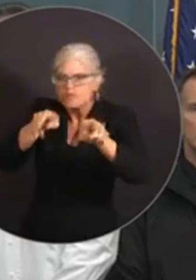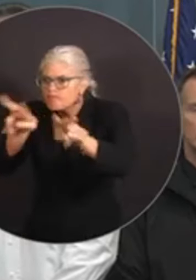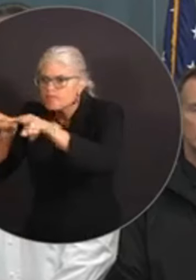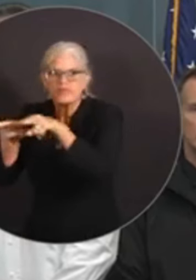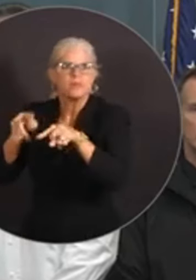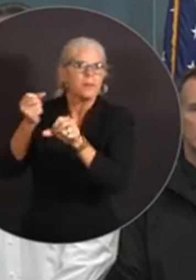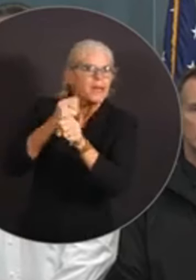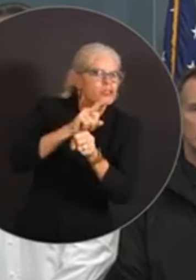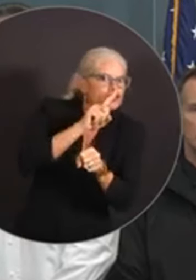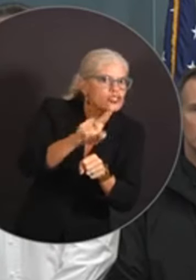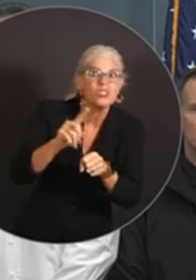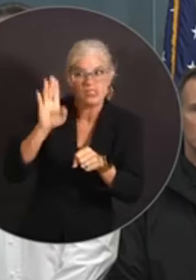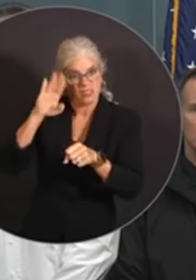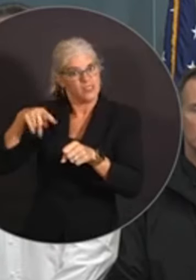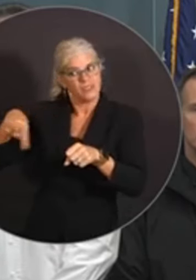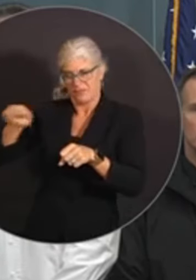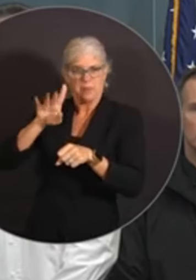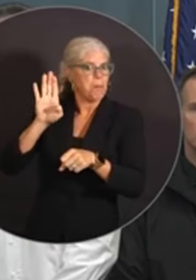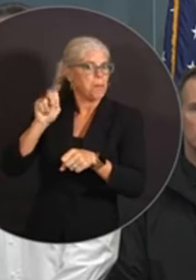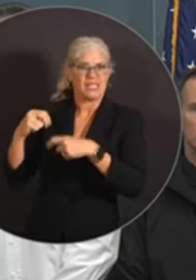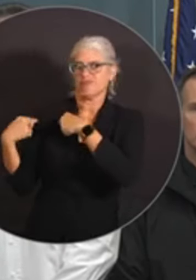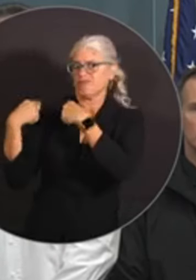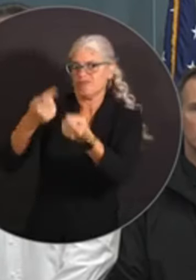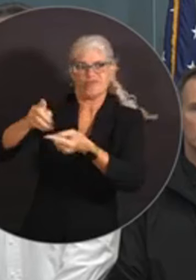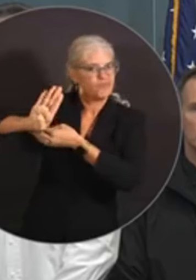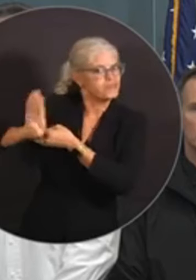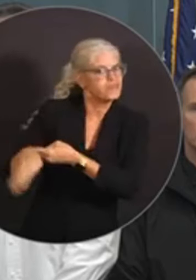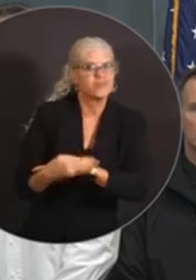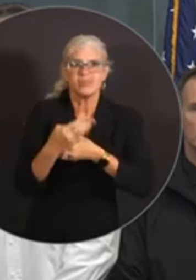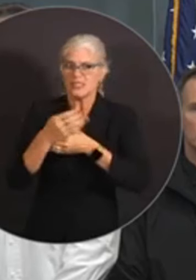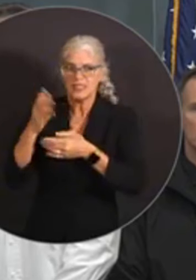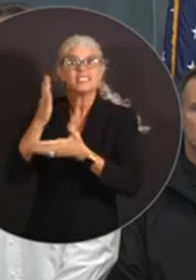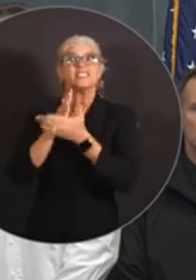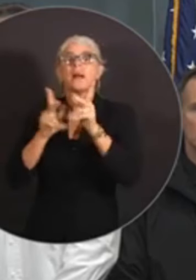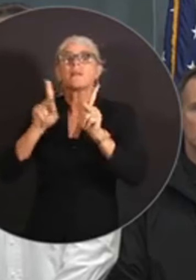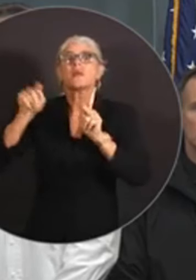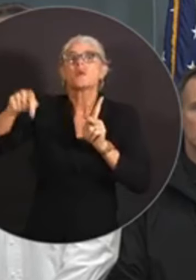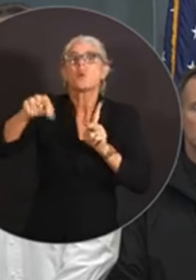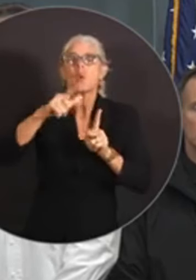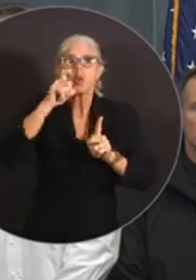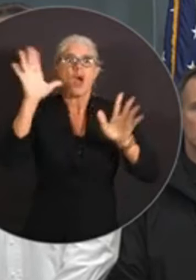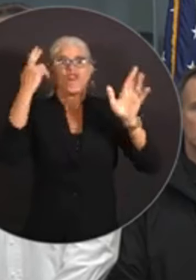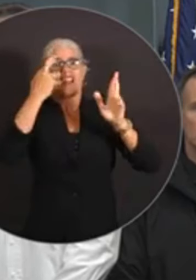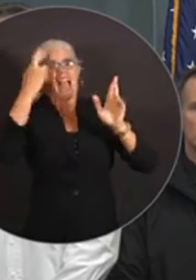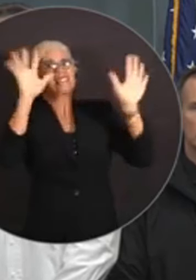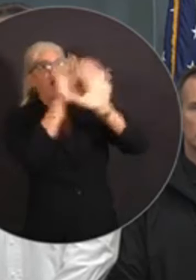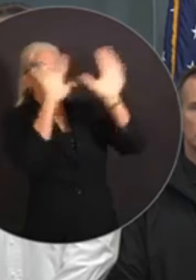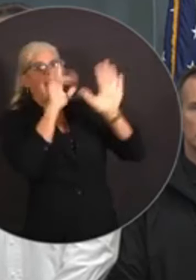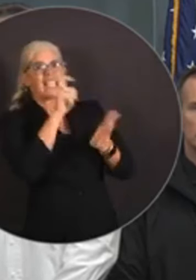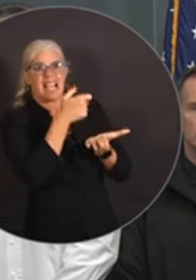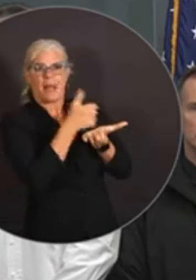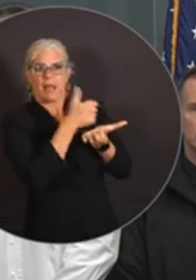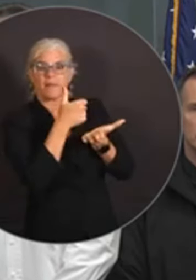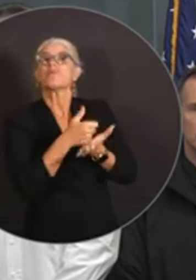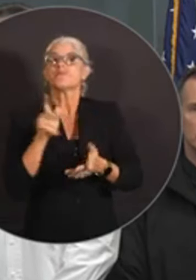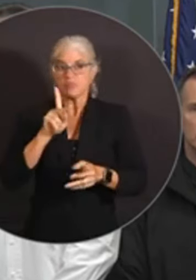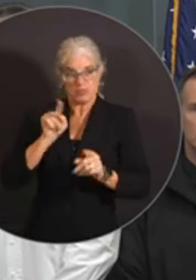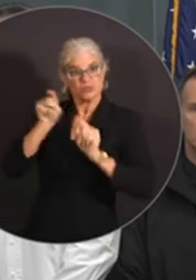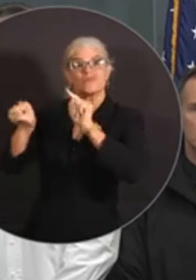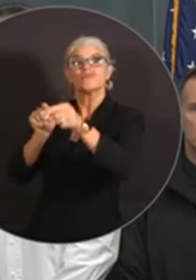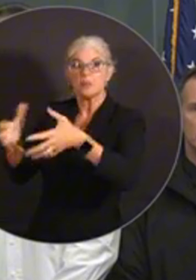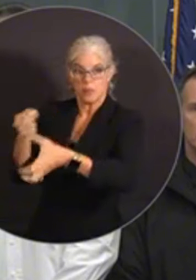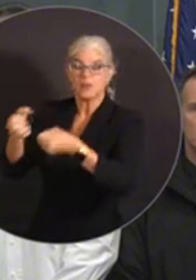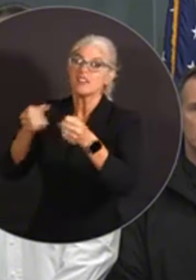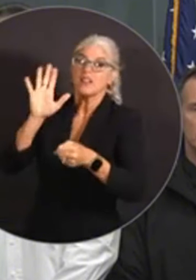rescatistas han trabajado en la noche para ayudar a los necesitados. Y podemos decir que la tormenta fue